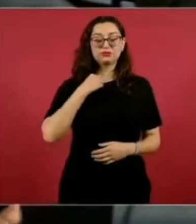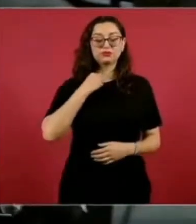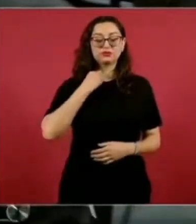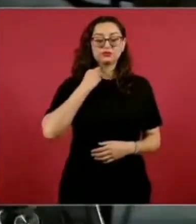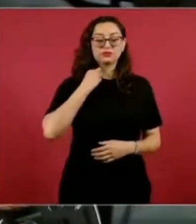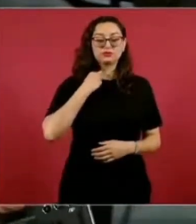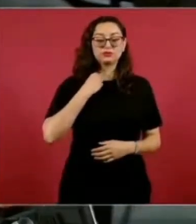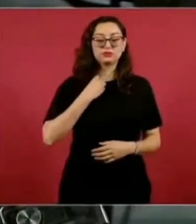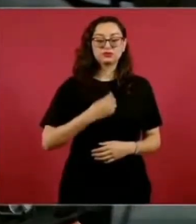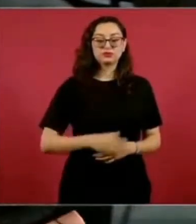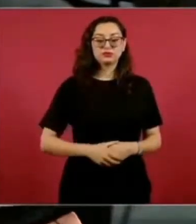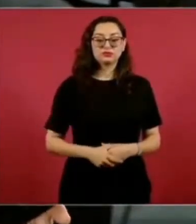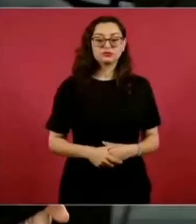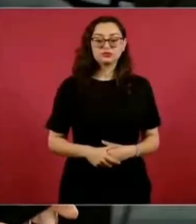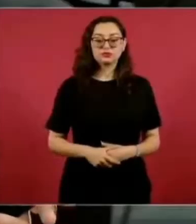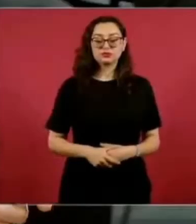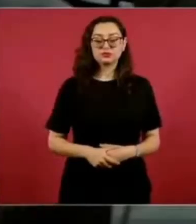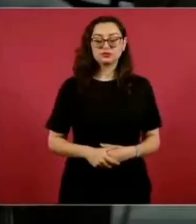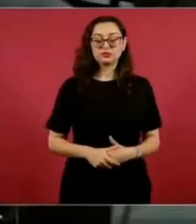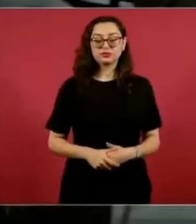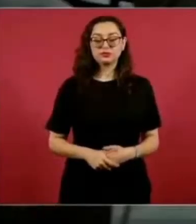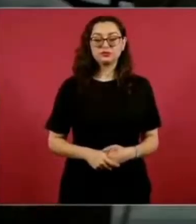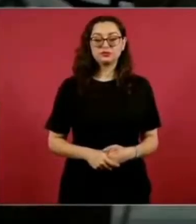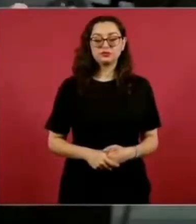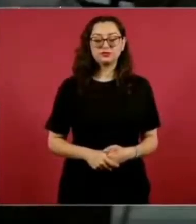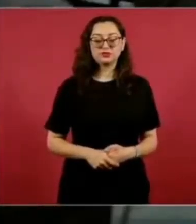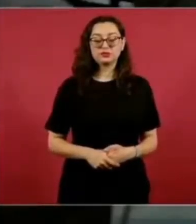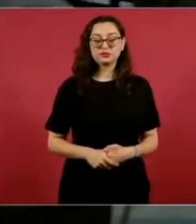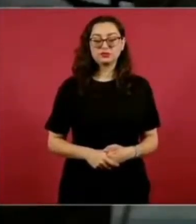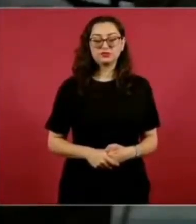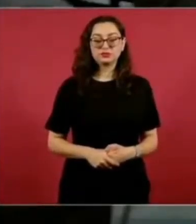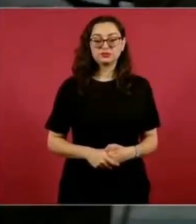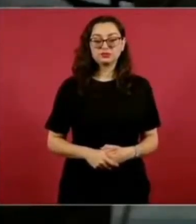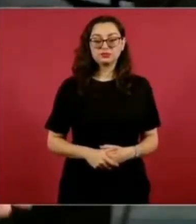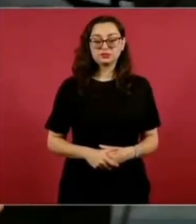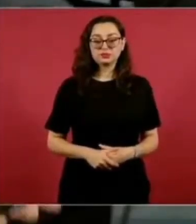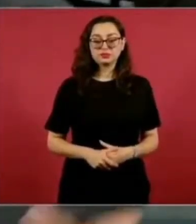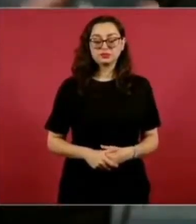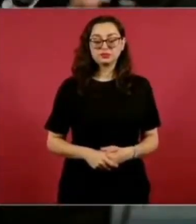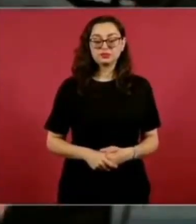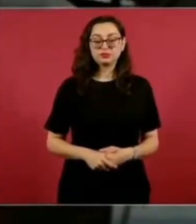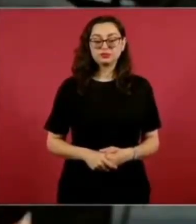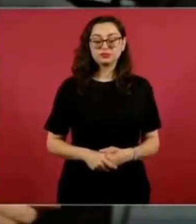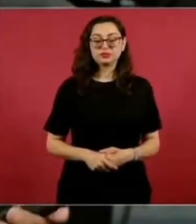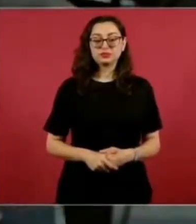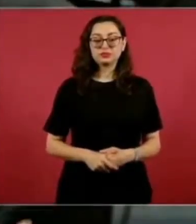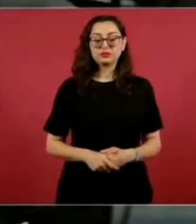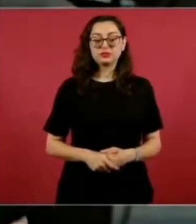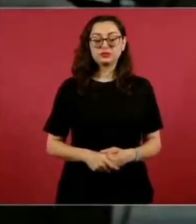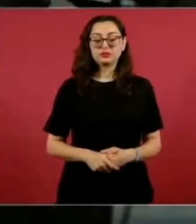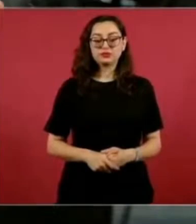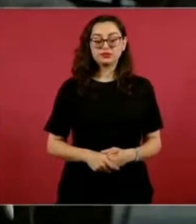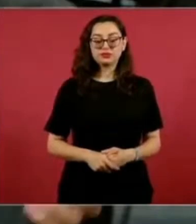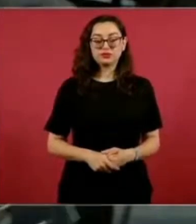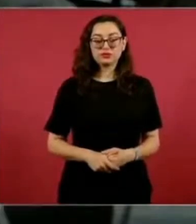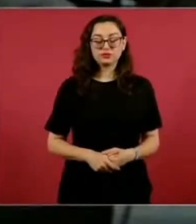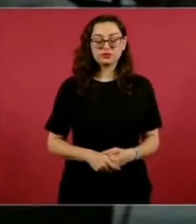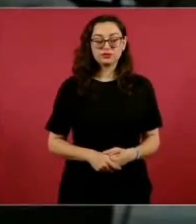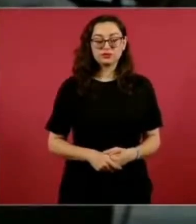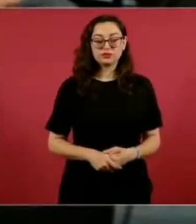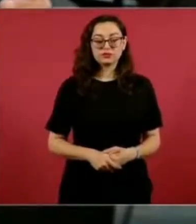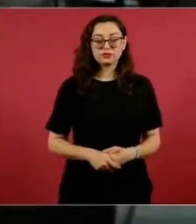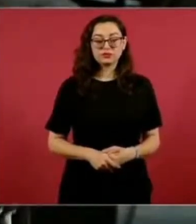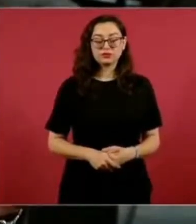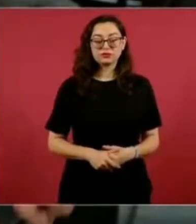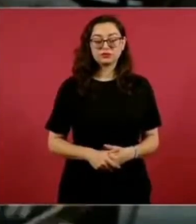quizás los conservadores puedan manejarlo con otro fondo. El caso es de que ya hay una buena comunicación